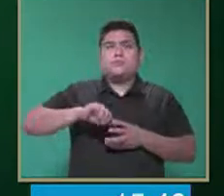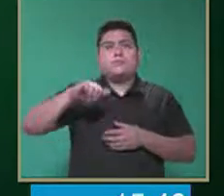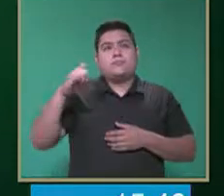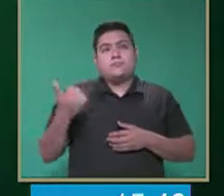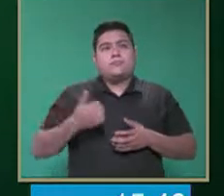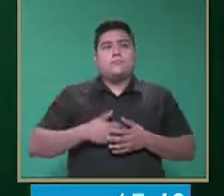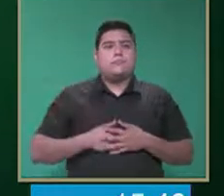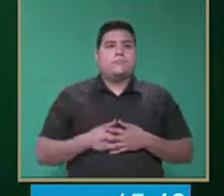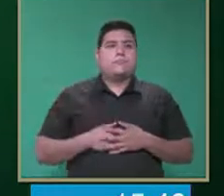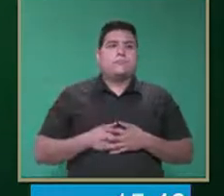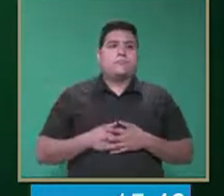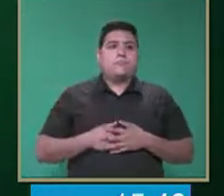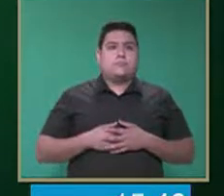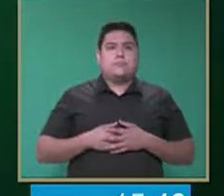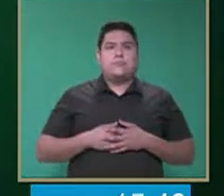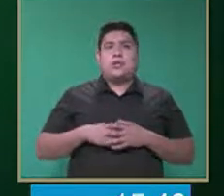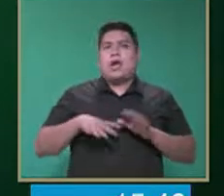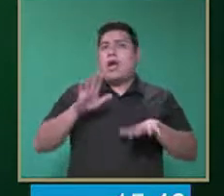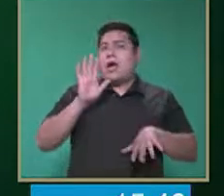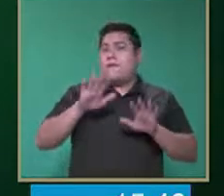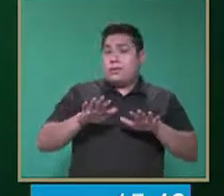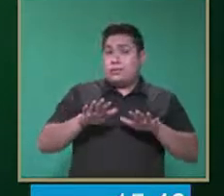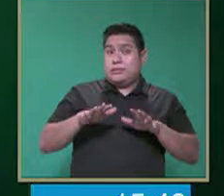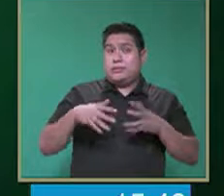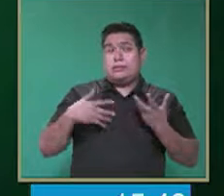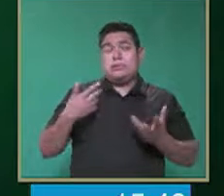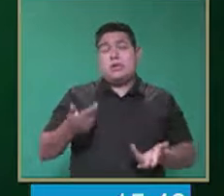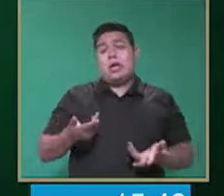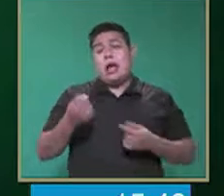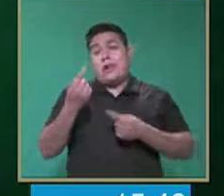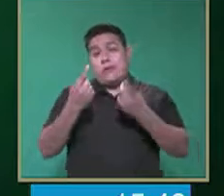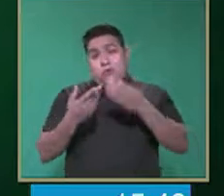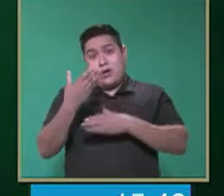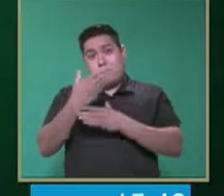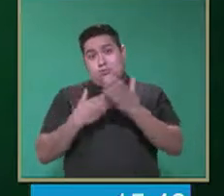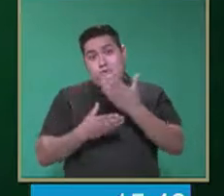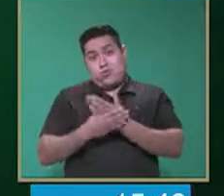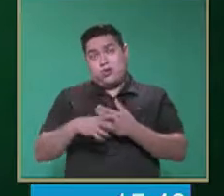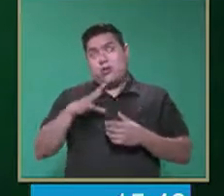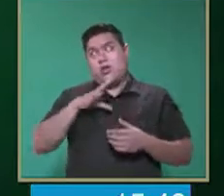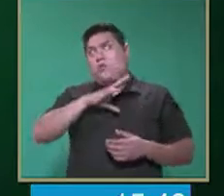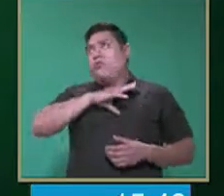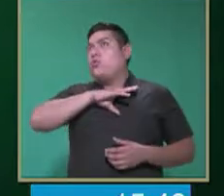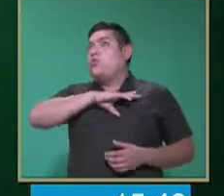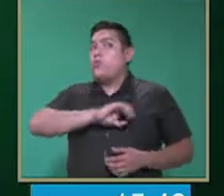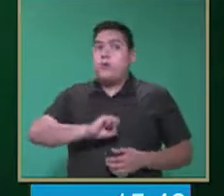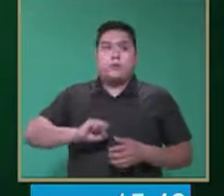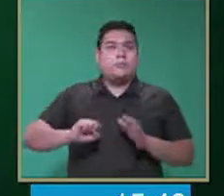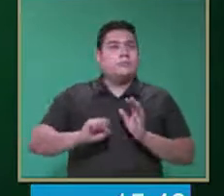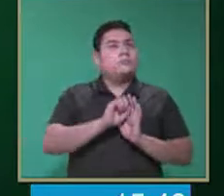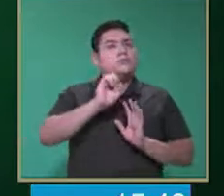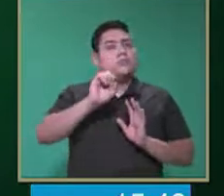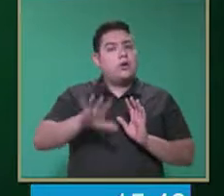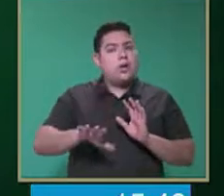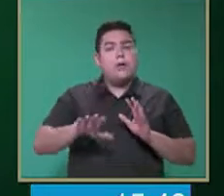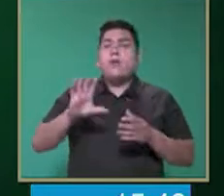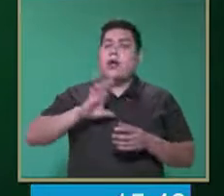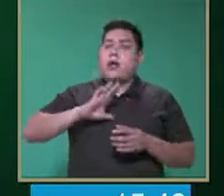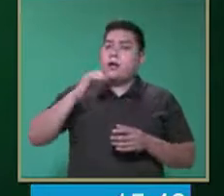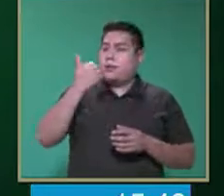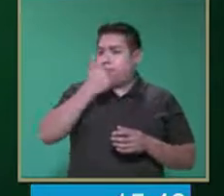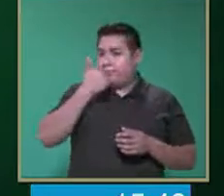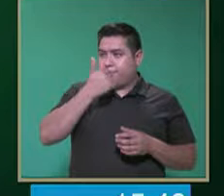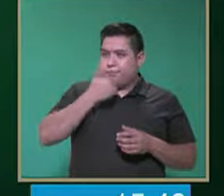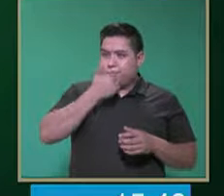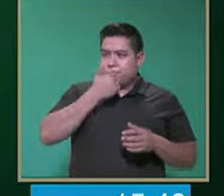elemento es en ocasiones muestran obsesiones. Por ejemplo, hay alumnos que